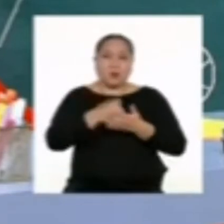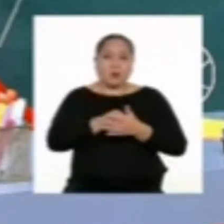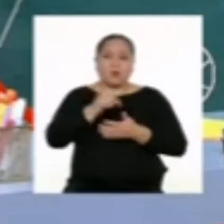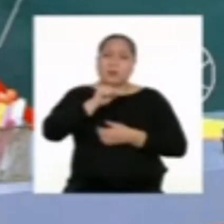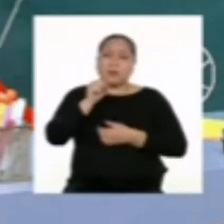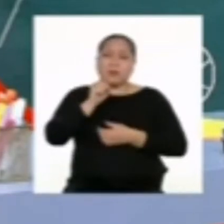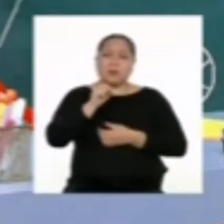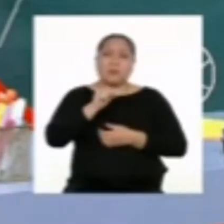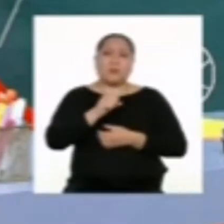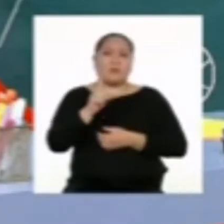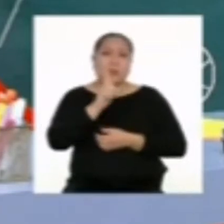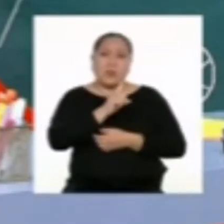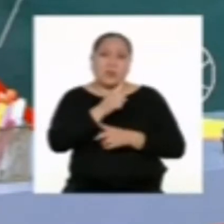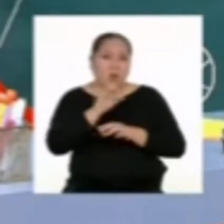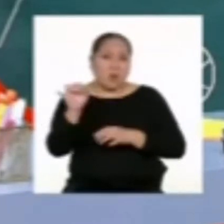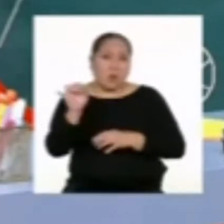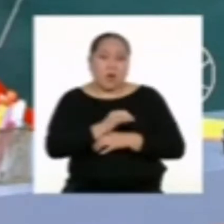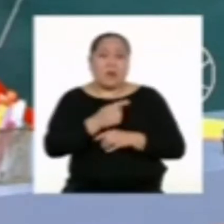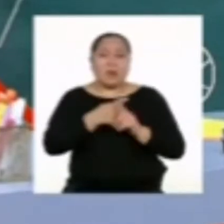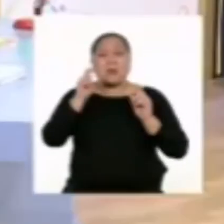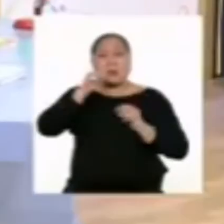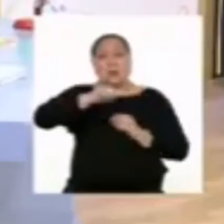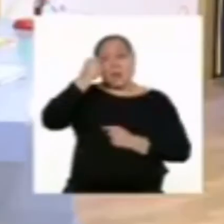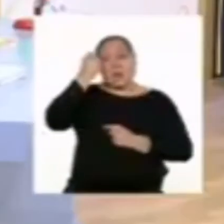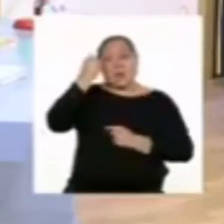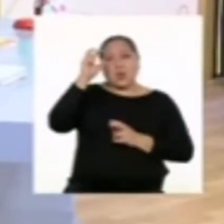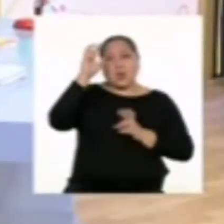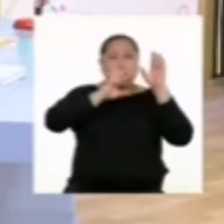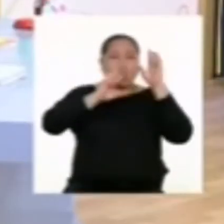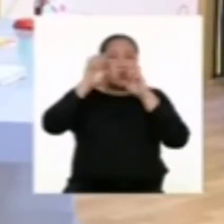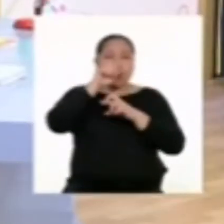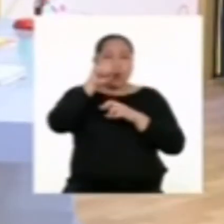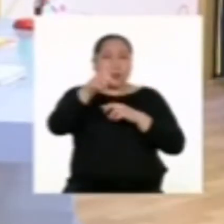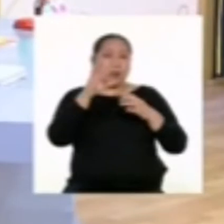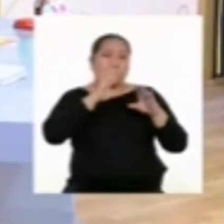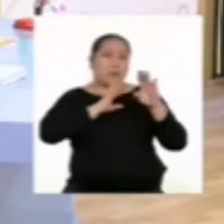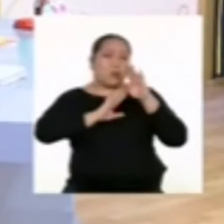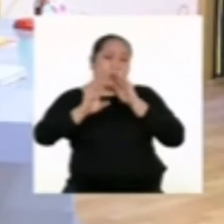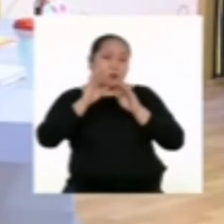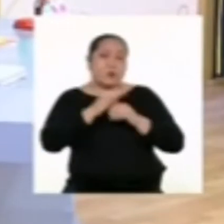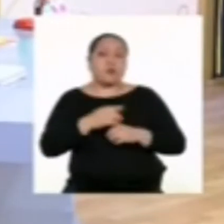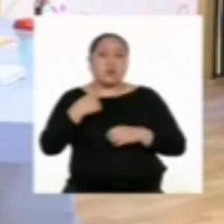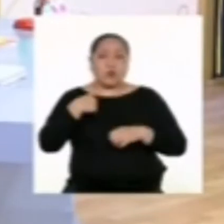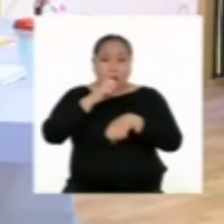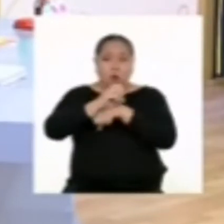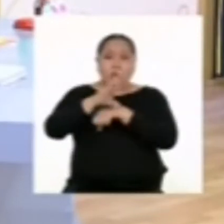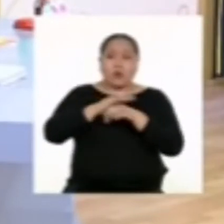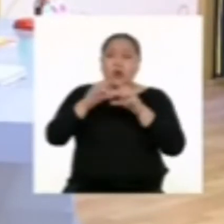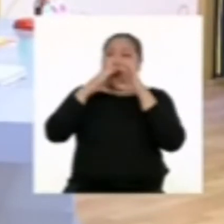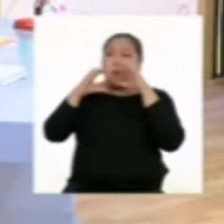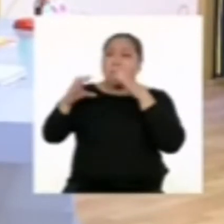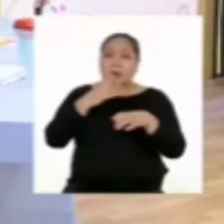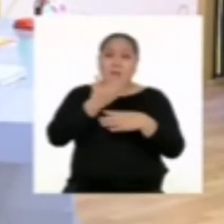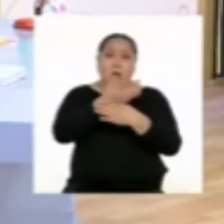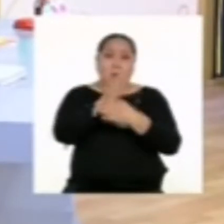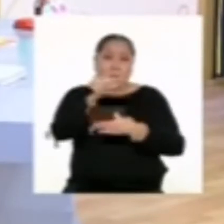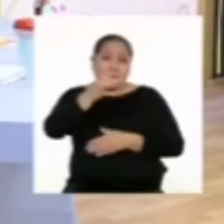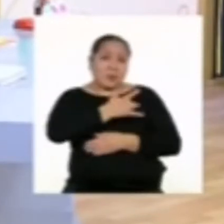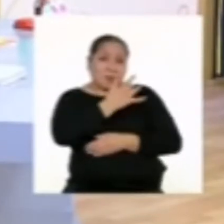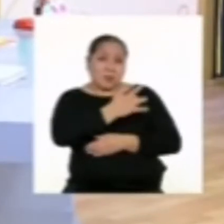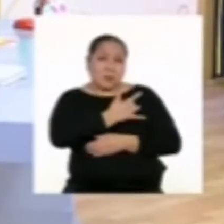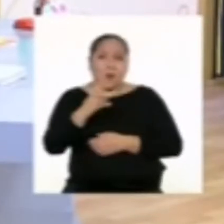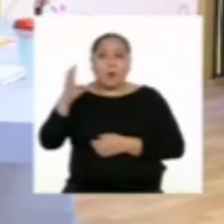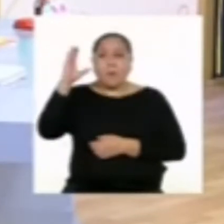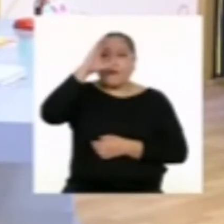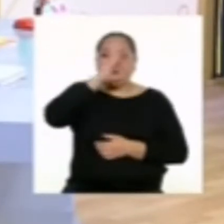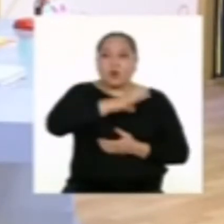puedo entender las dudas e incertidumbre que tienen. Solo les puedo recomendar que lo conversen, compartan sus sentimientos